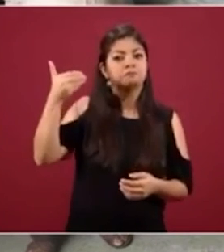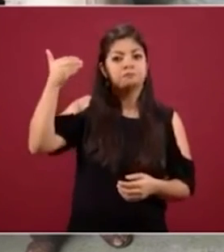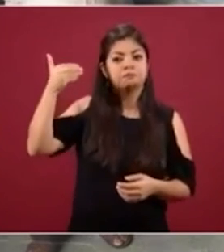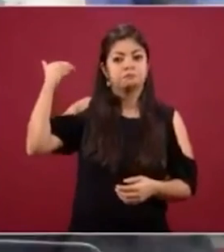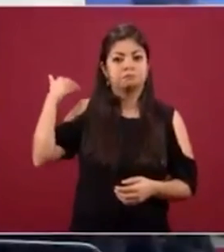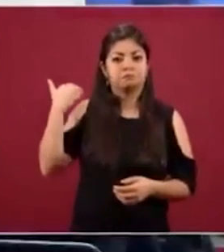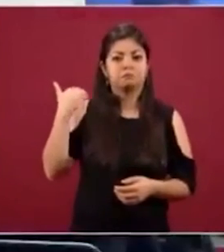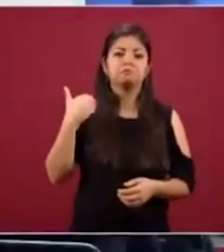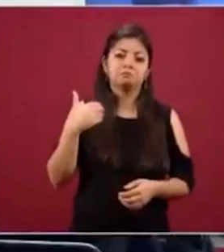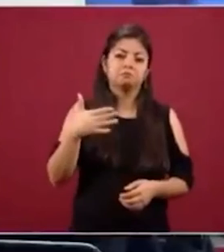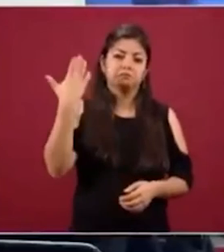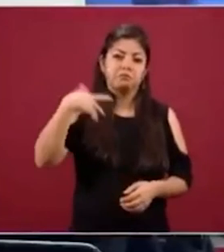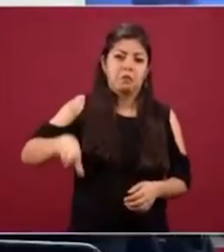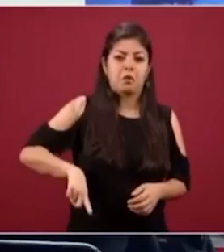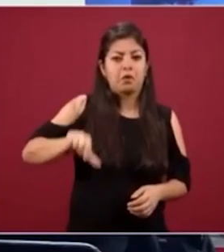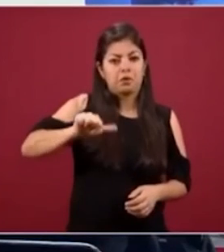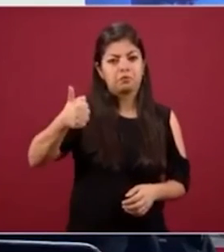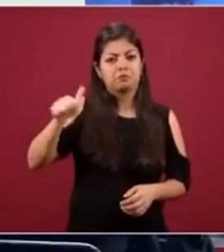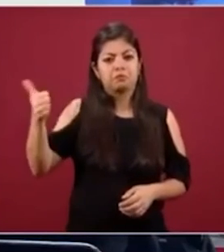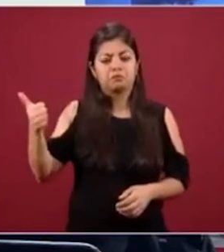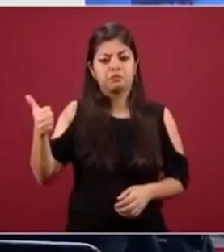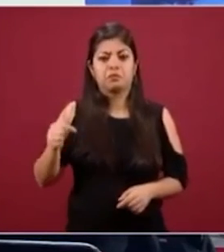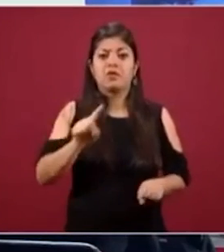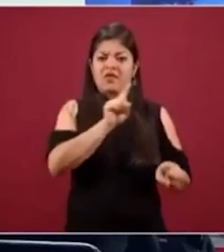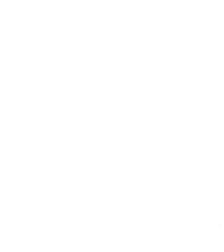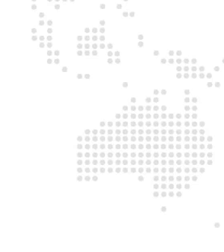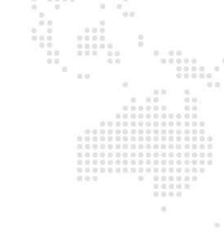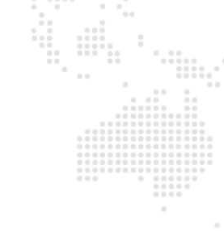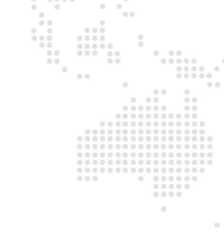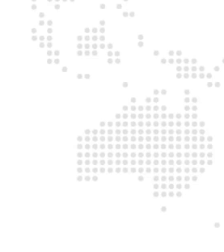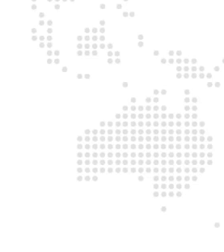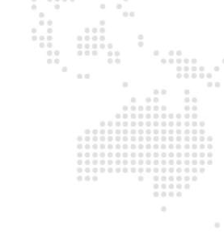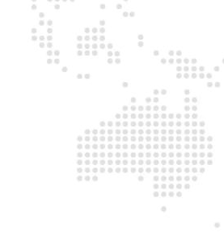en administraciones anteriores por varias razones.